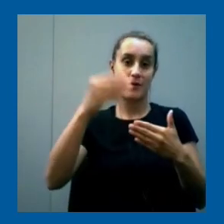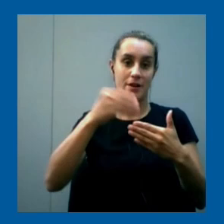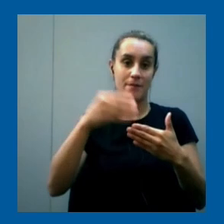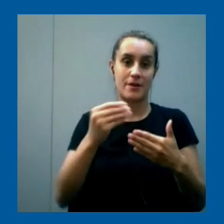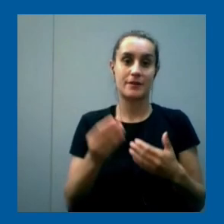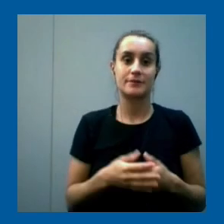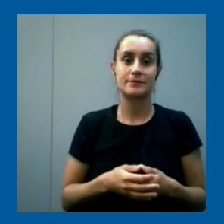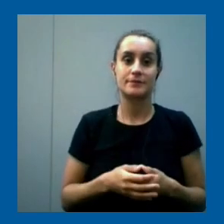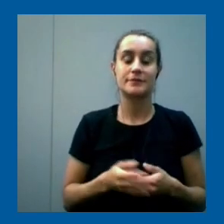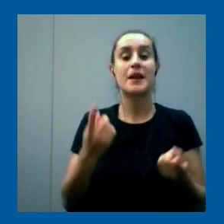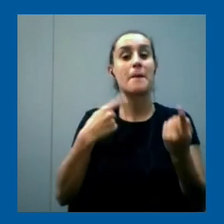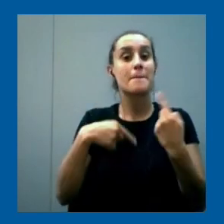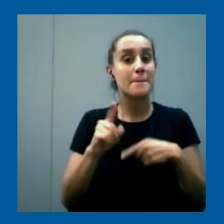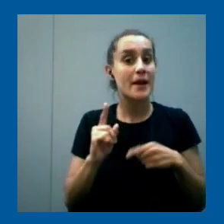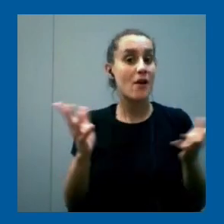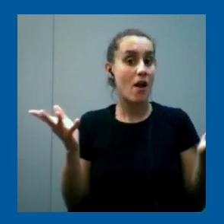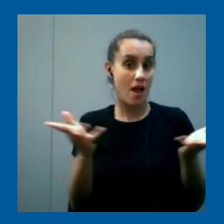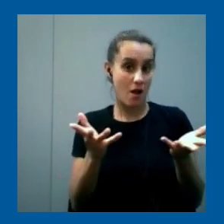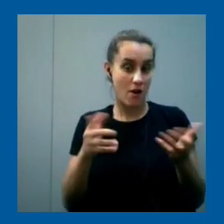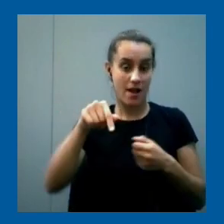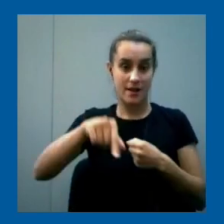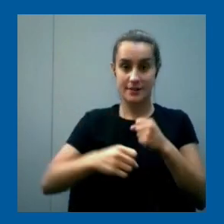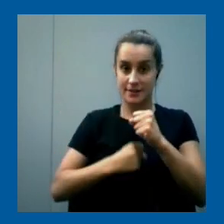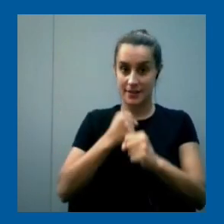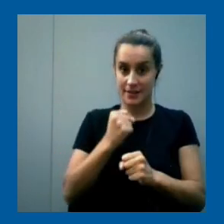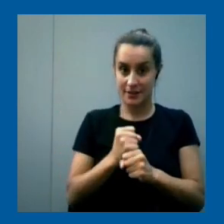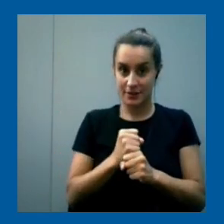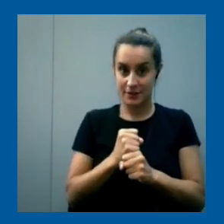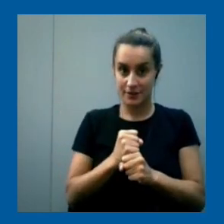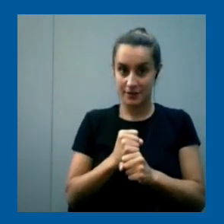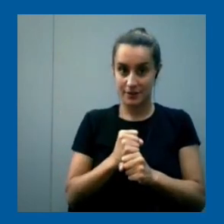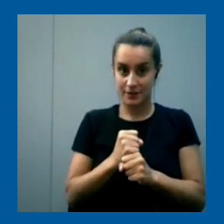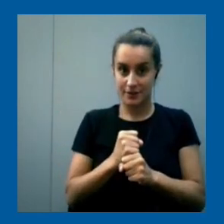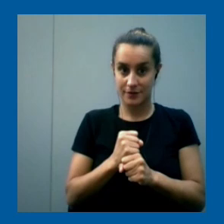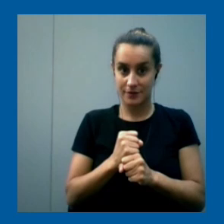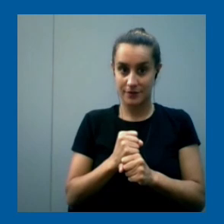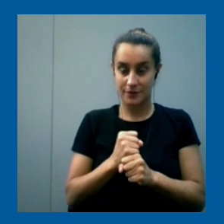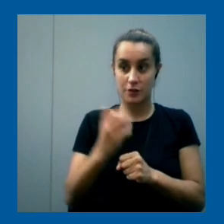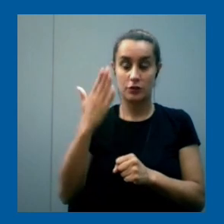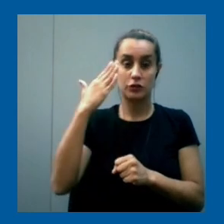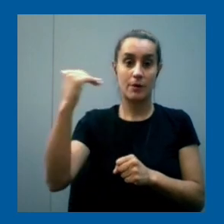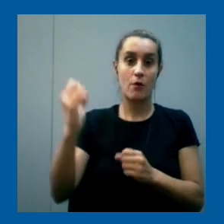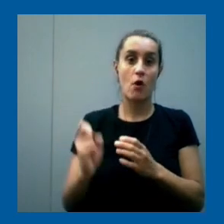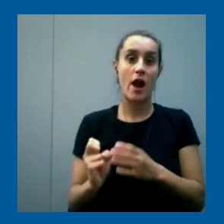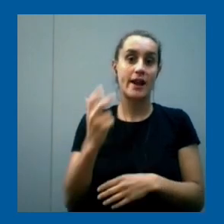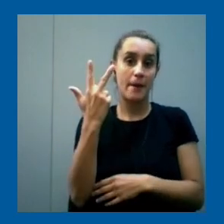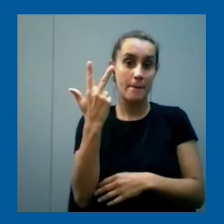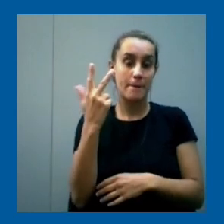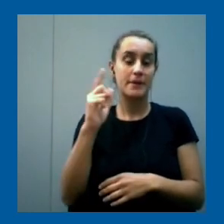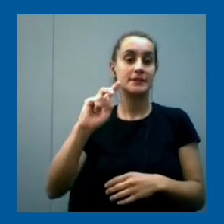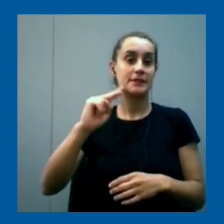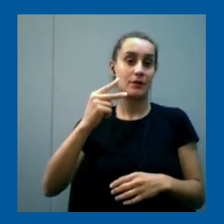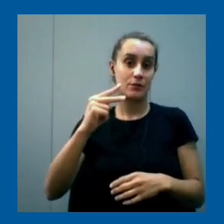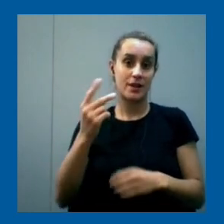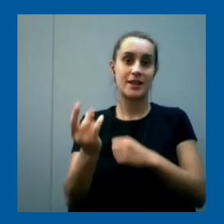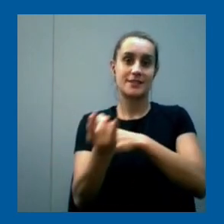Pero ahora, este año, hemos sido convocados por ANEP y por secundaria, Seibal fue convocado